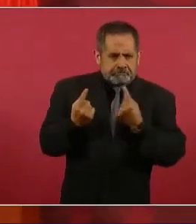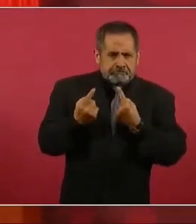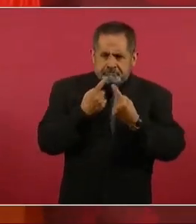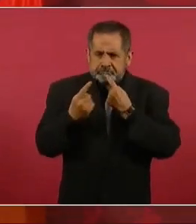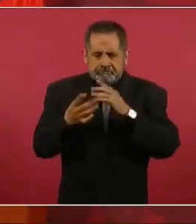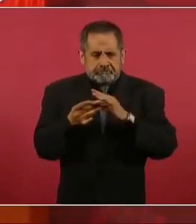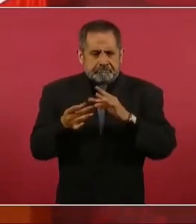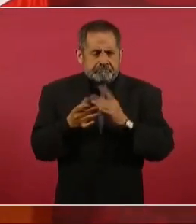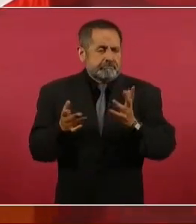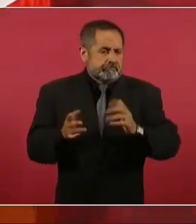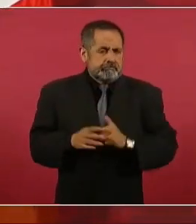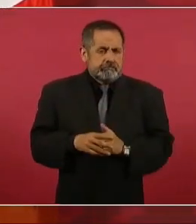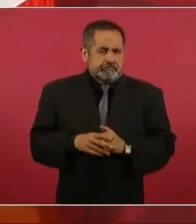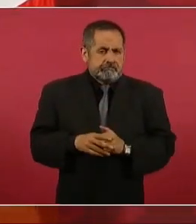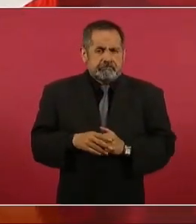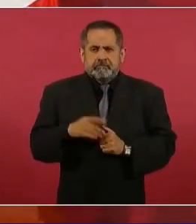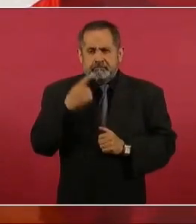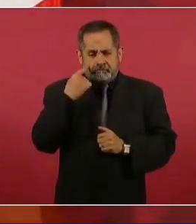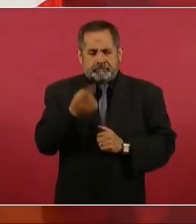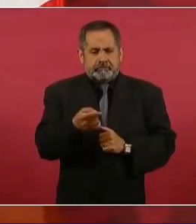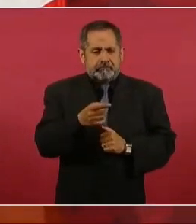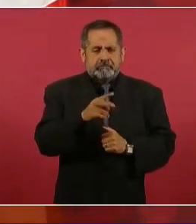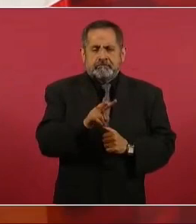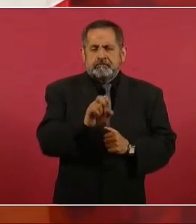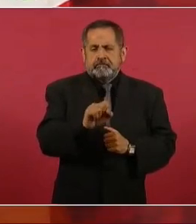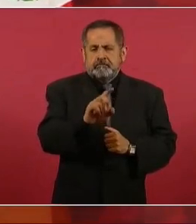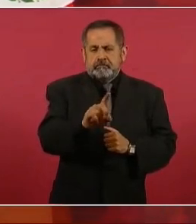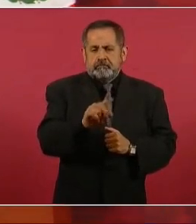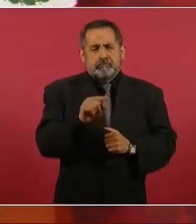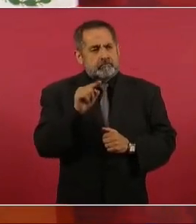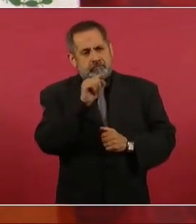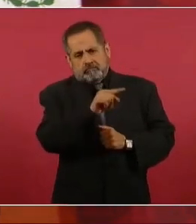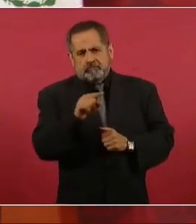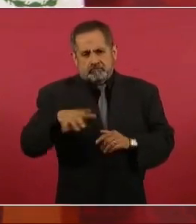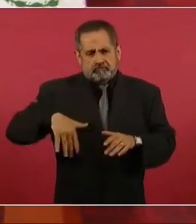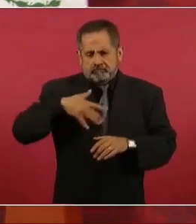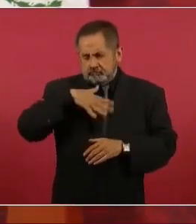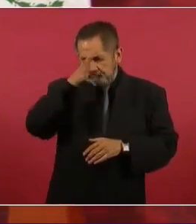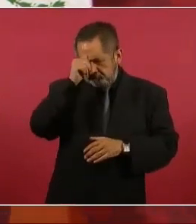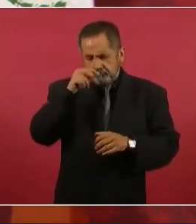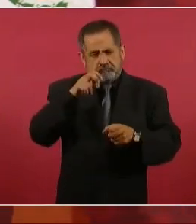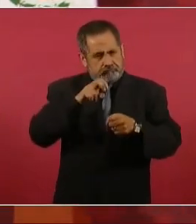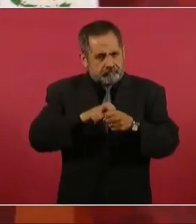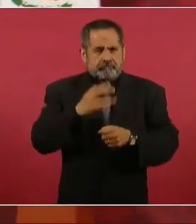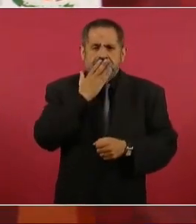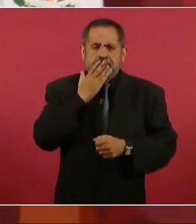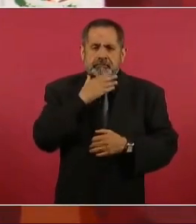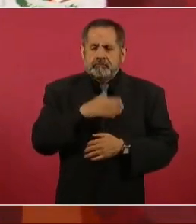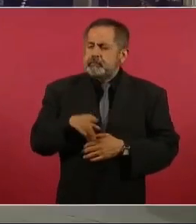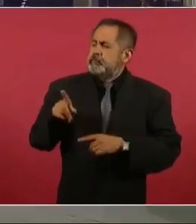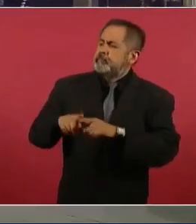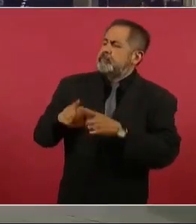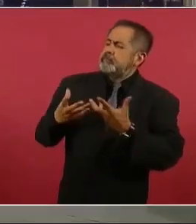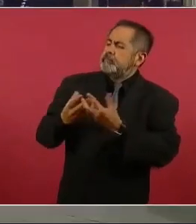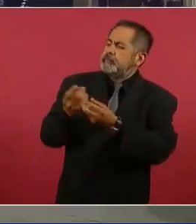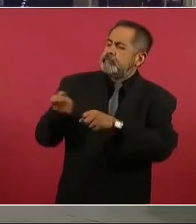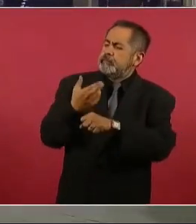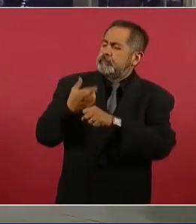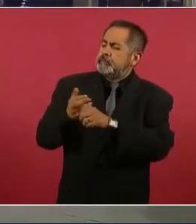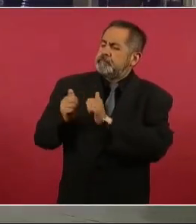Y vamos a estar el fin de semana, como acordamos en Sonora. ¿Qué secretarios lo van a acompañar,